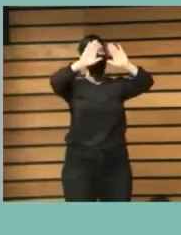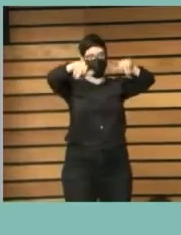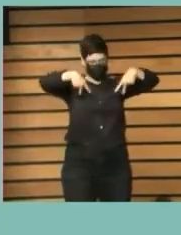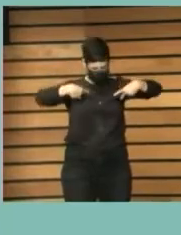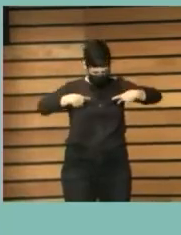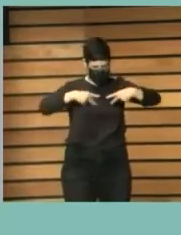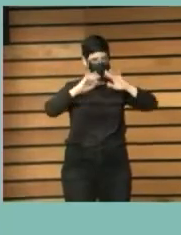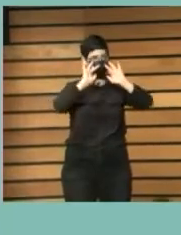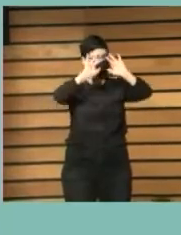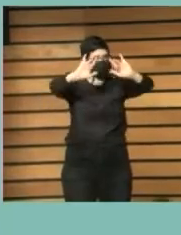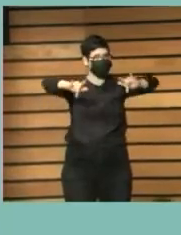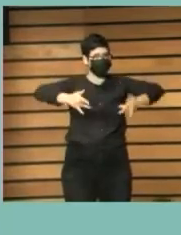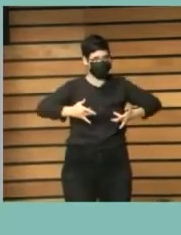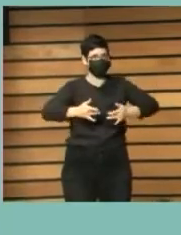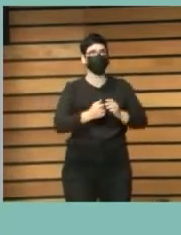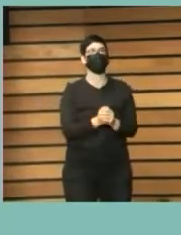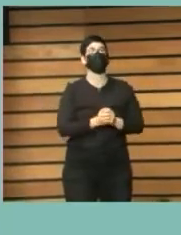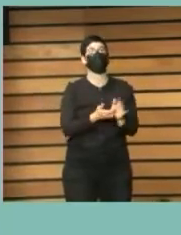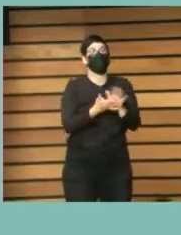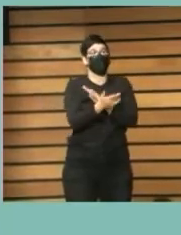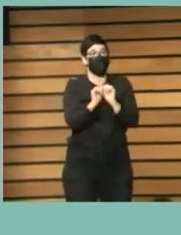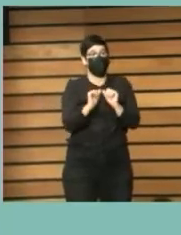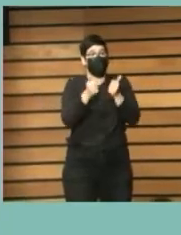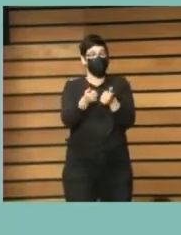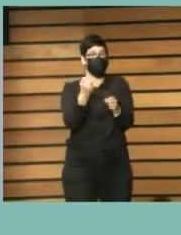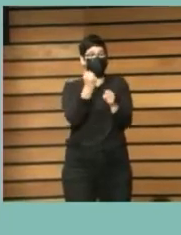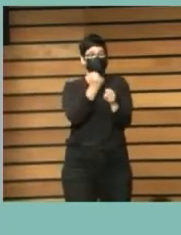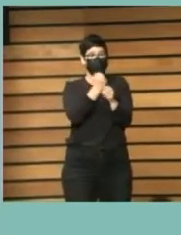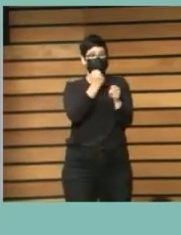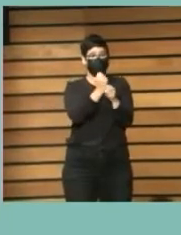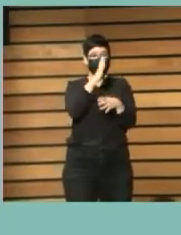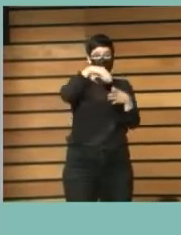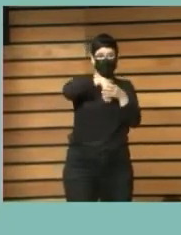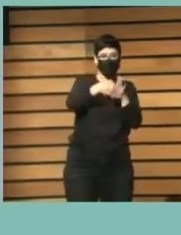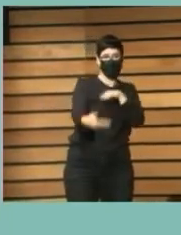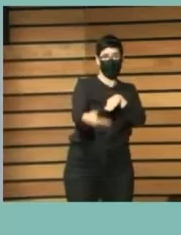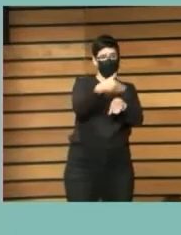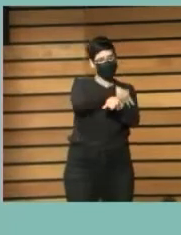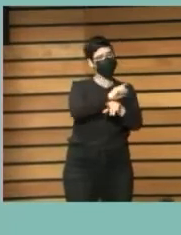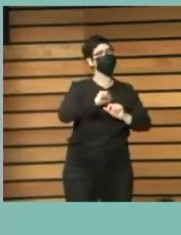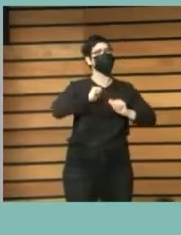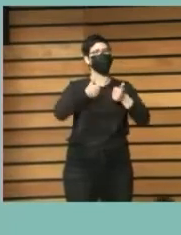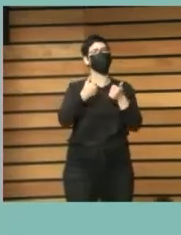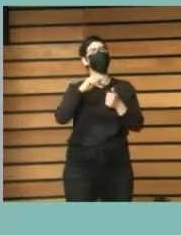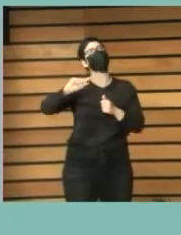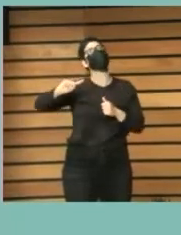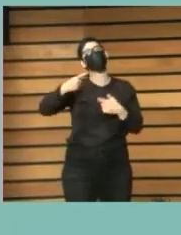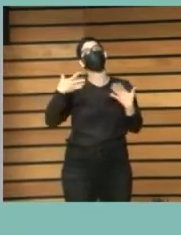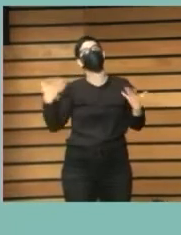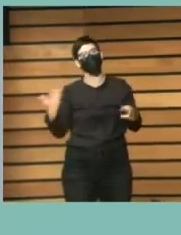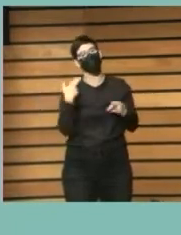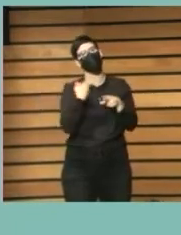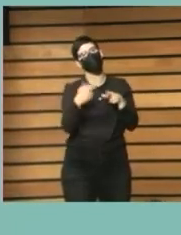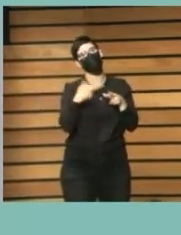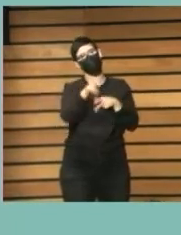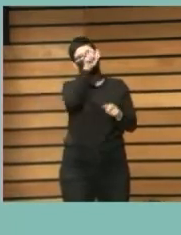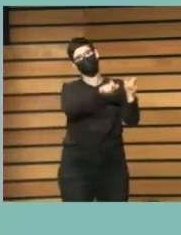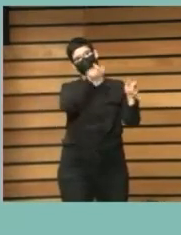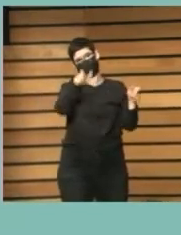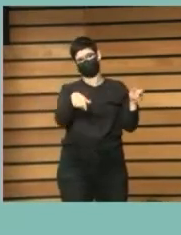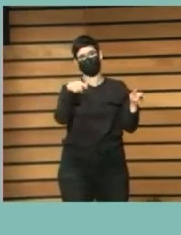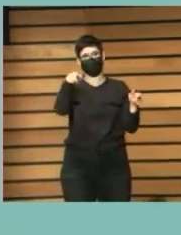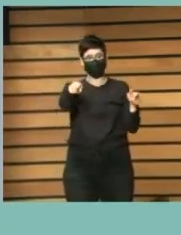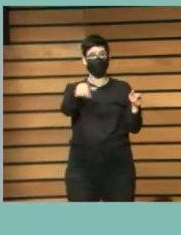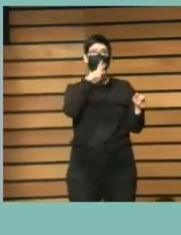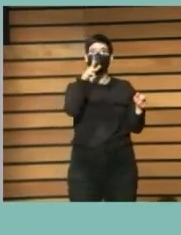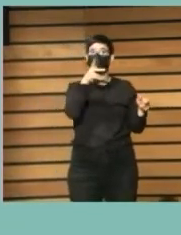y antes de empezar con el personal de las bibliotecas empezamos con los políticos porque lo que entendemos es que